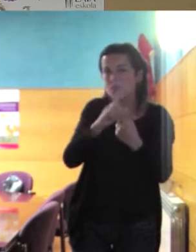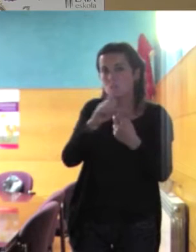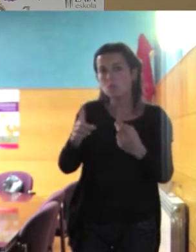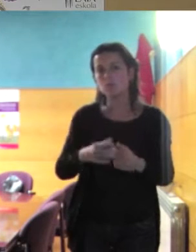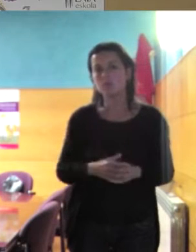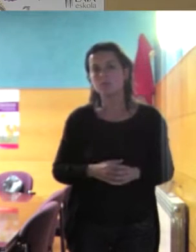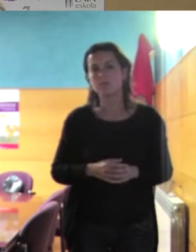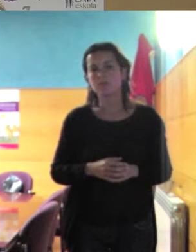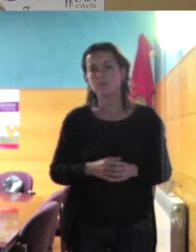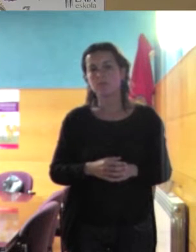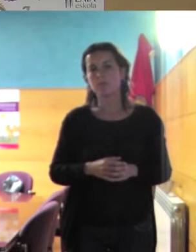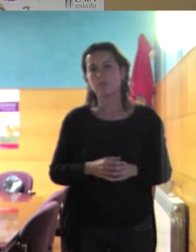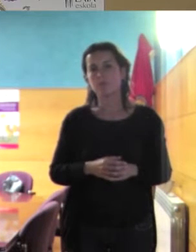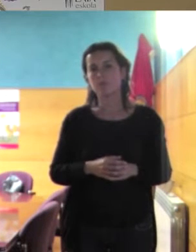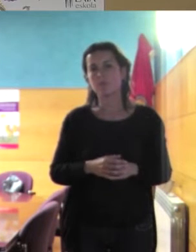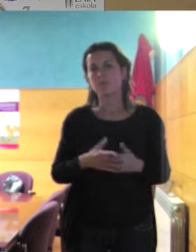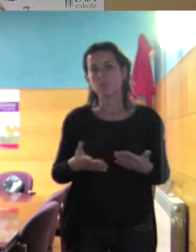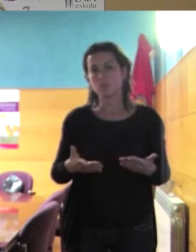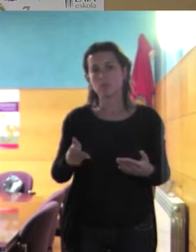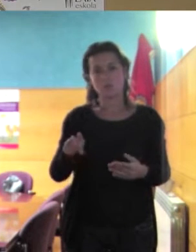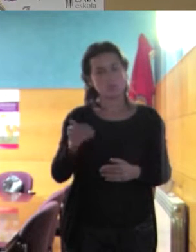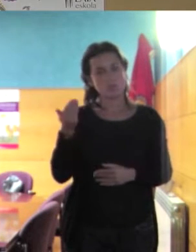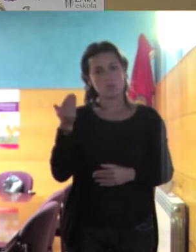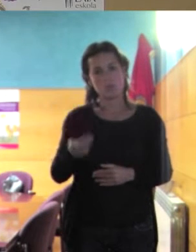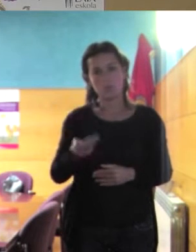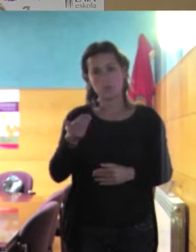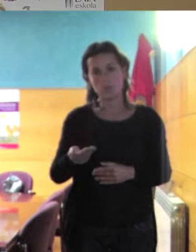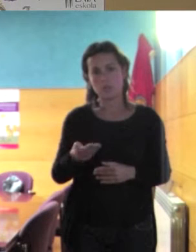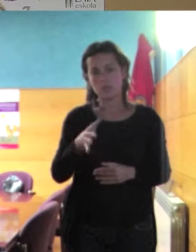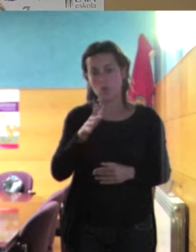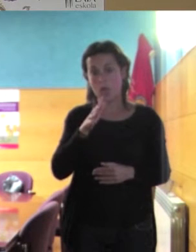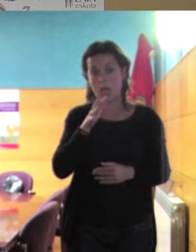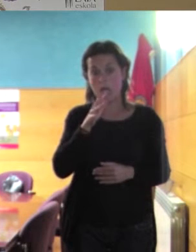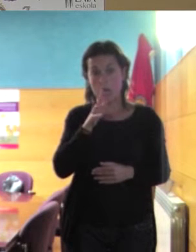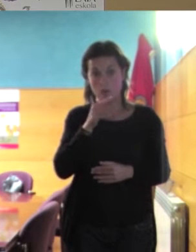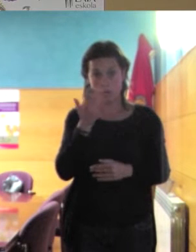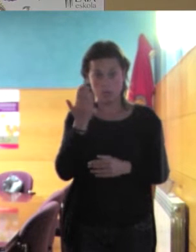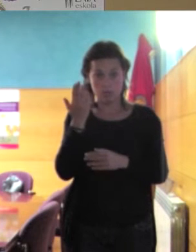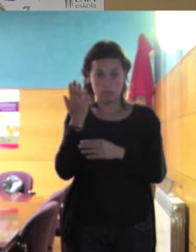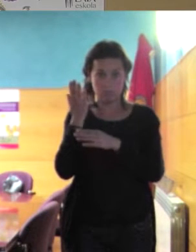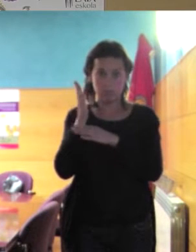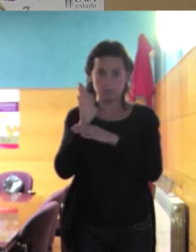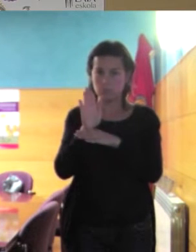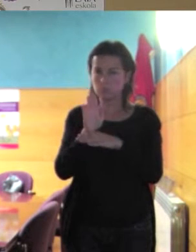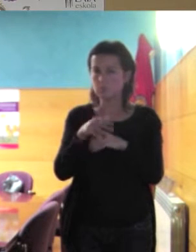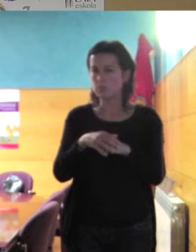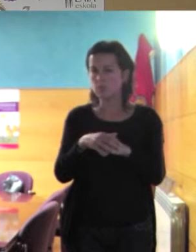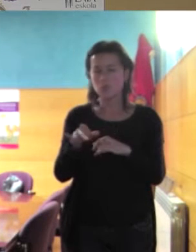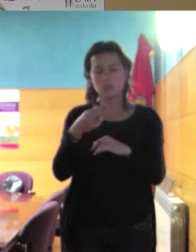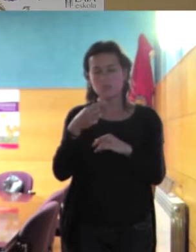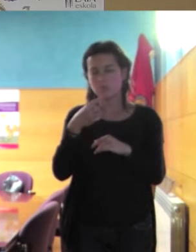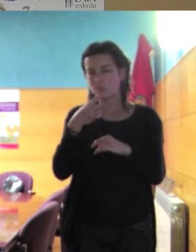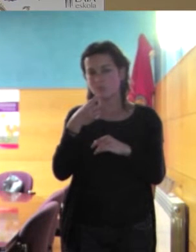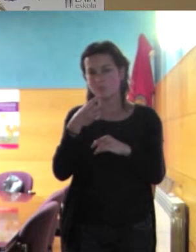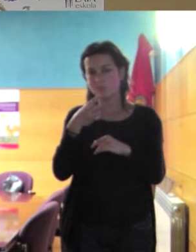a mí me parece importante y os voy a traer ahora bueno, esto siempre lo digo, pero